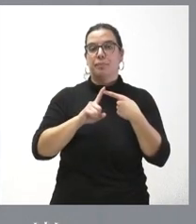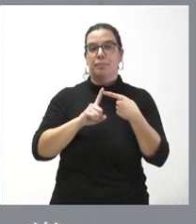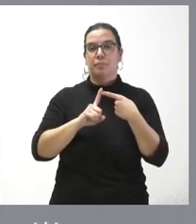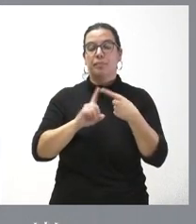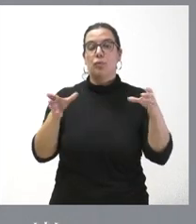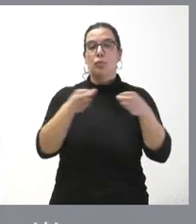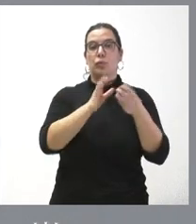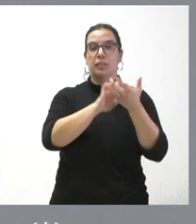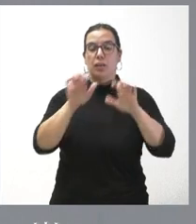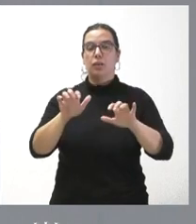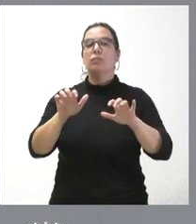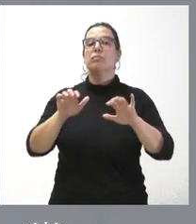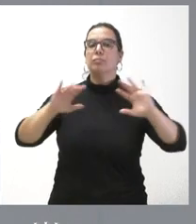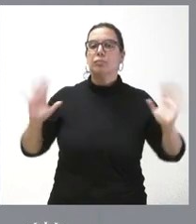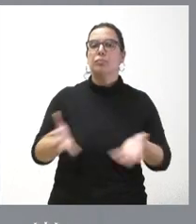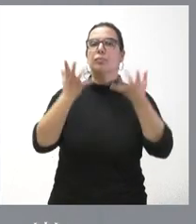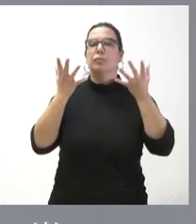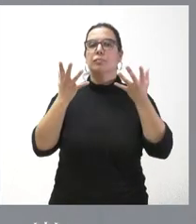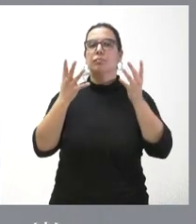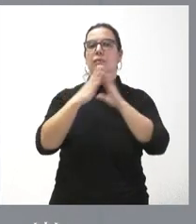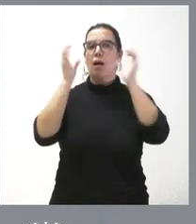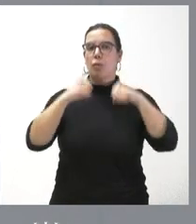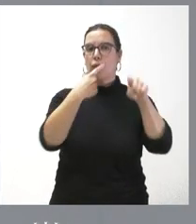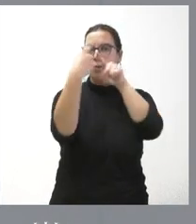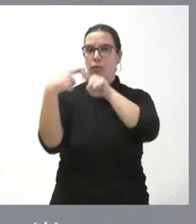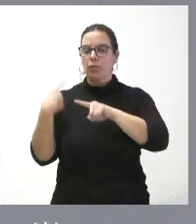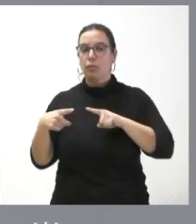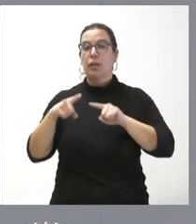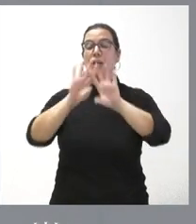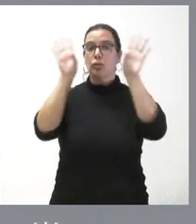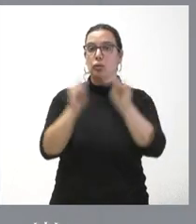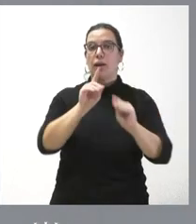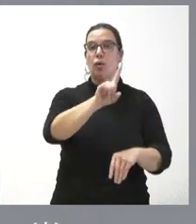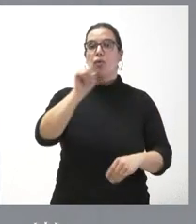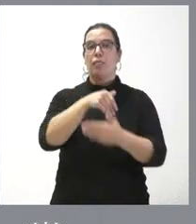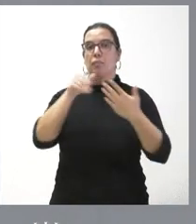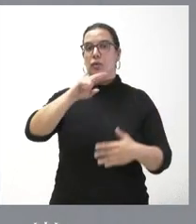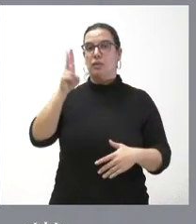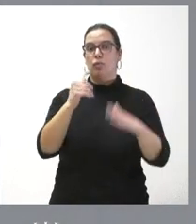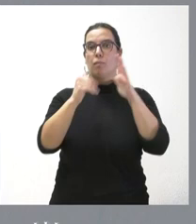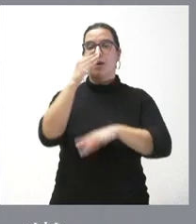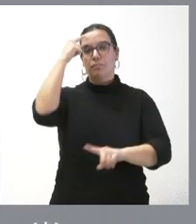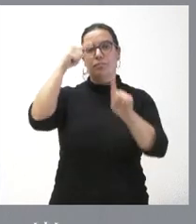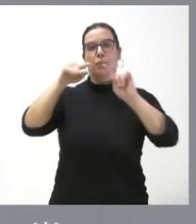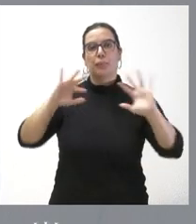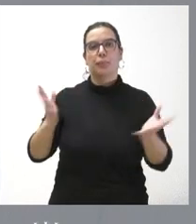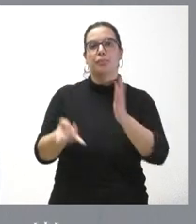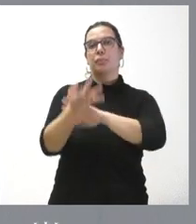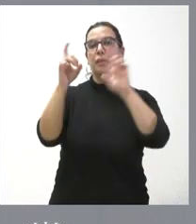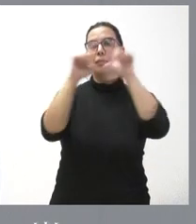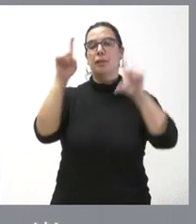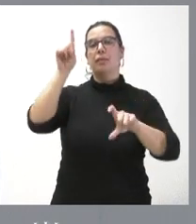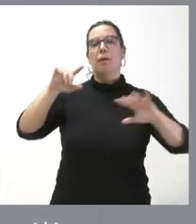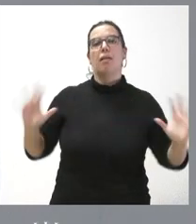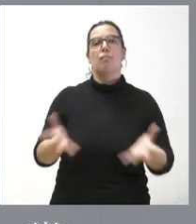la Junta de Castilla y ha impulsado un conjunto de acuerdos por un importe de más de 11 millones de euros en favor del emprendimiento y del impulso de la